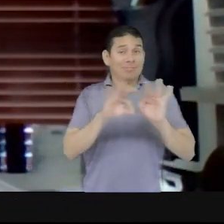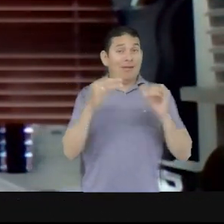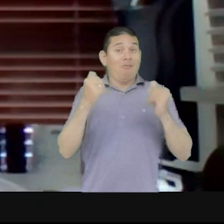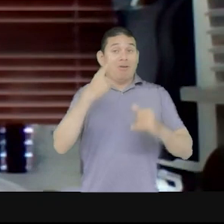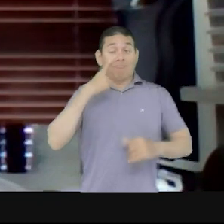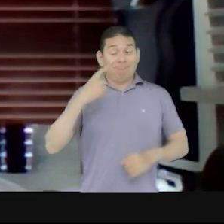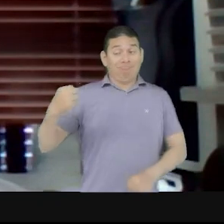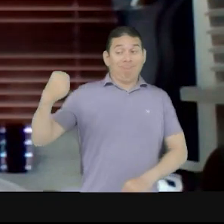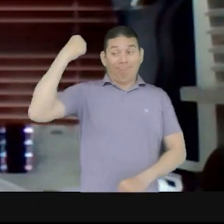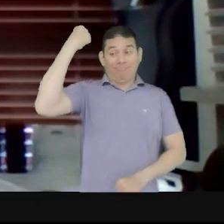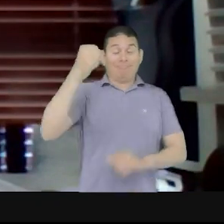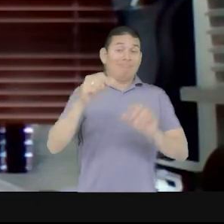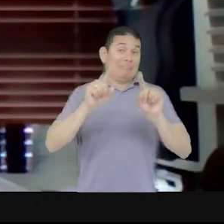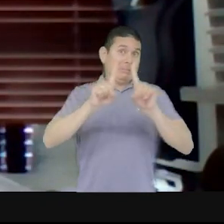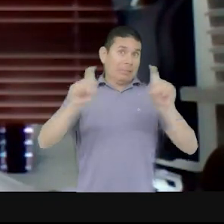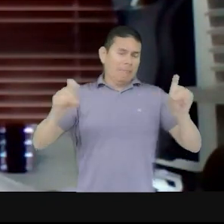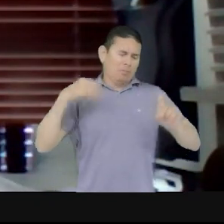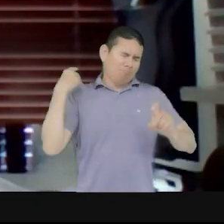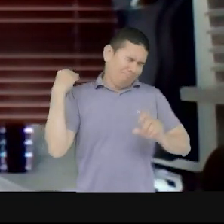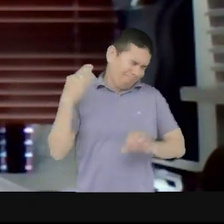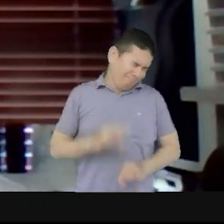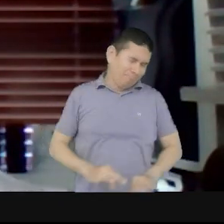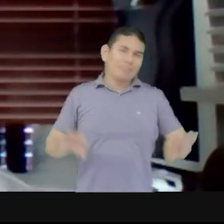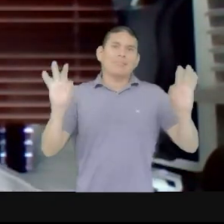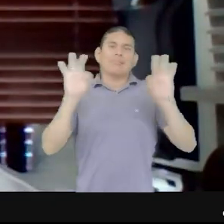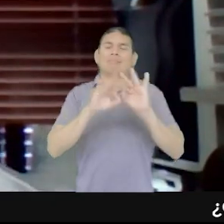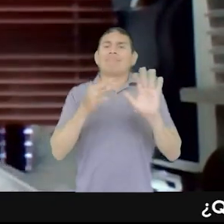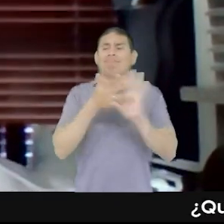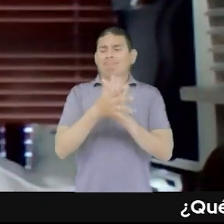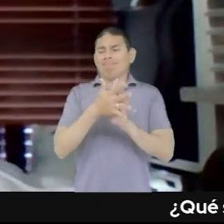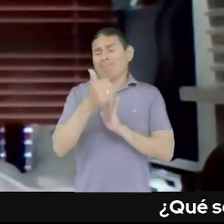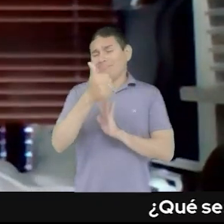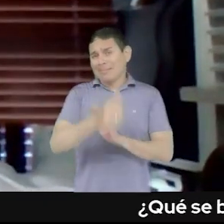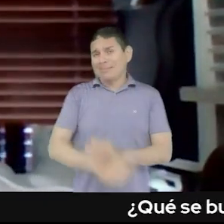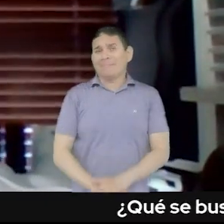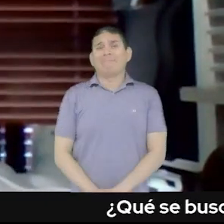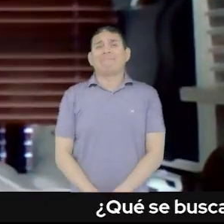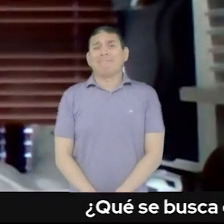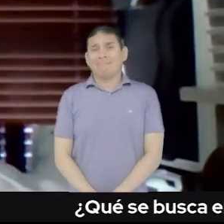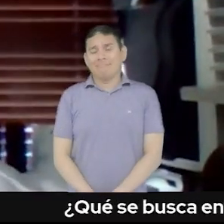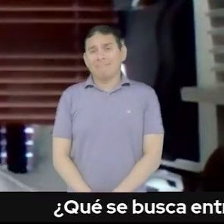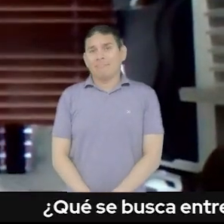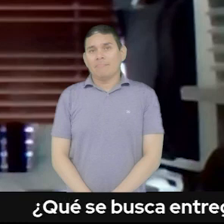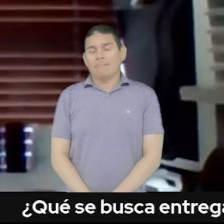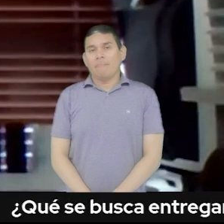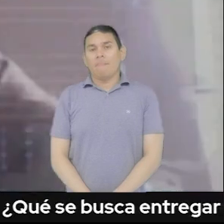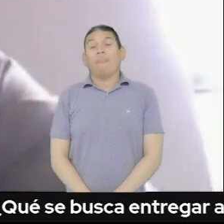de la jugada con los derechos de este tema que para todos es de gran interés.